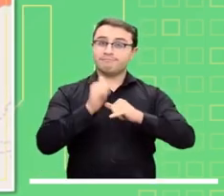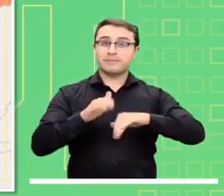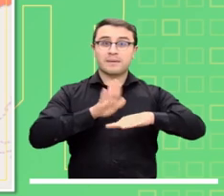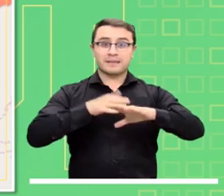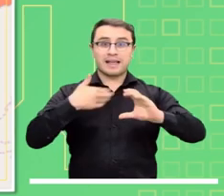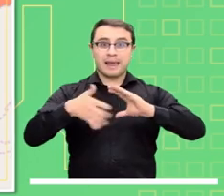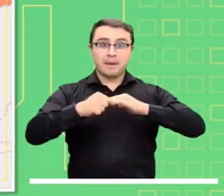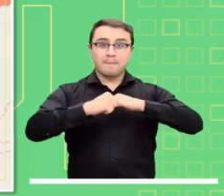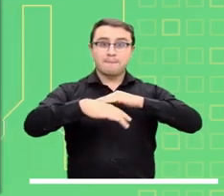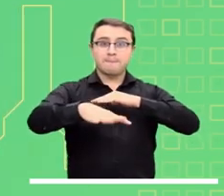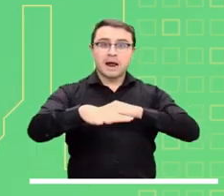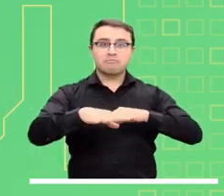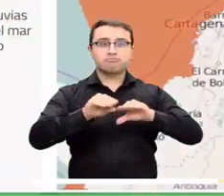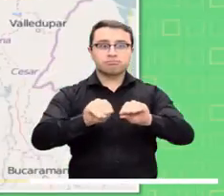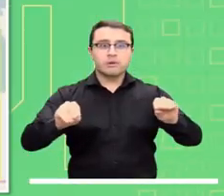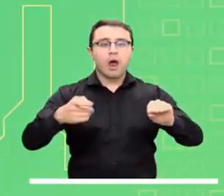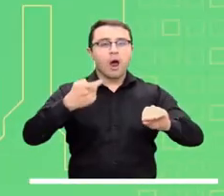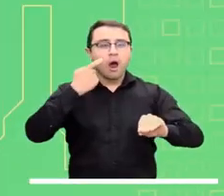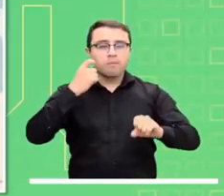Cauca y Antioquia.